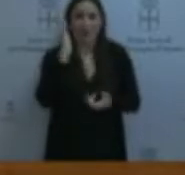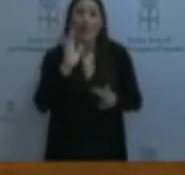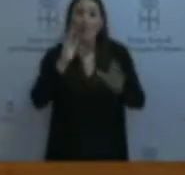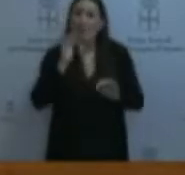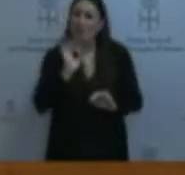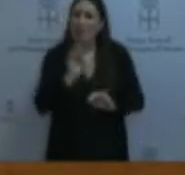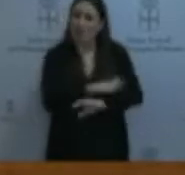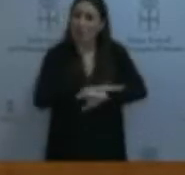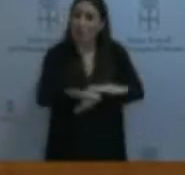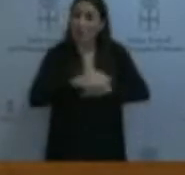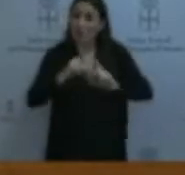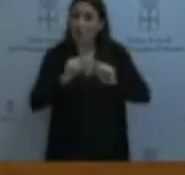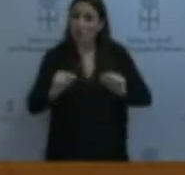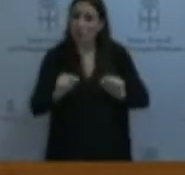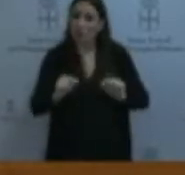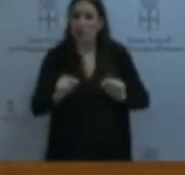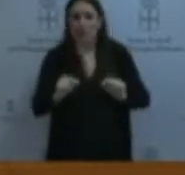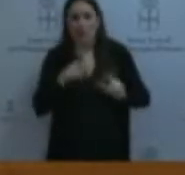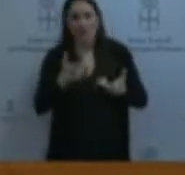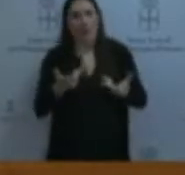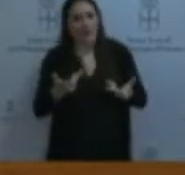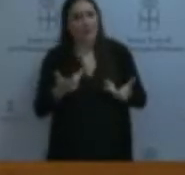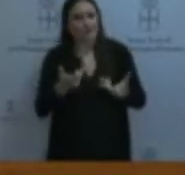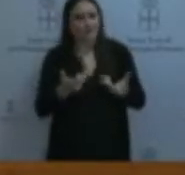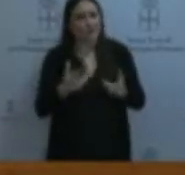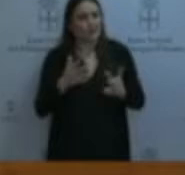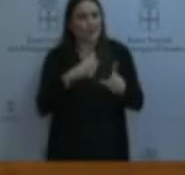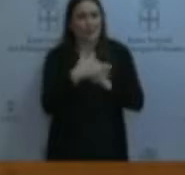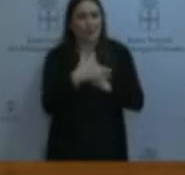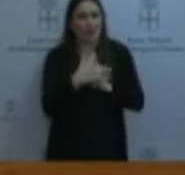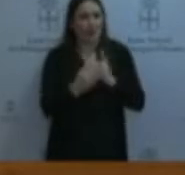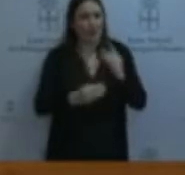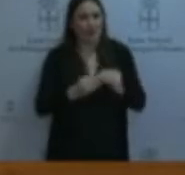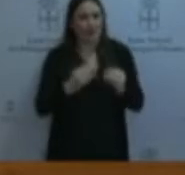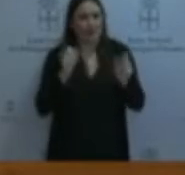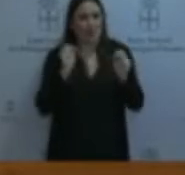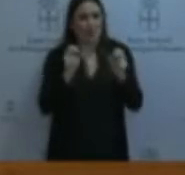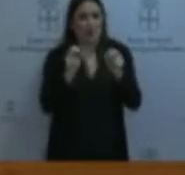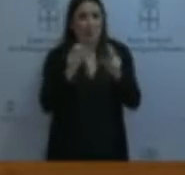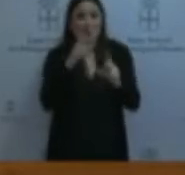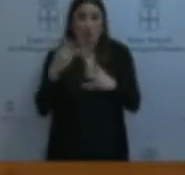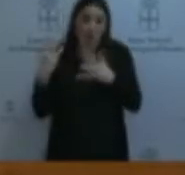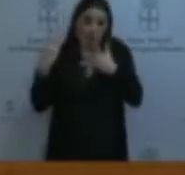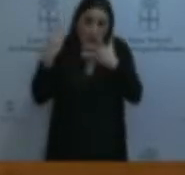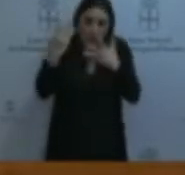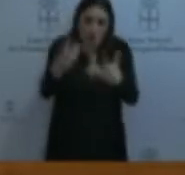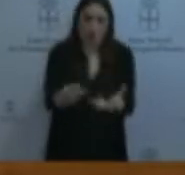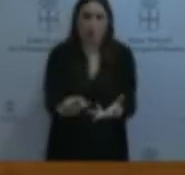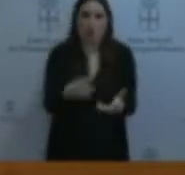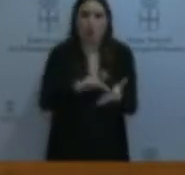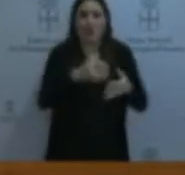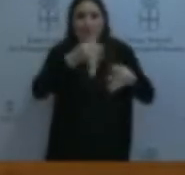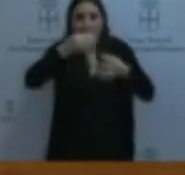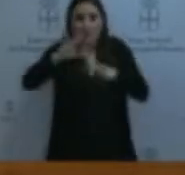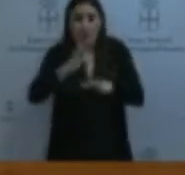Gobierno asturiano ha hecho méritos más que sobrados para empeorar aún más las cosas, dejando pasar ocho años desde la transferencia sin